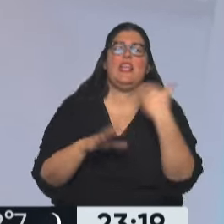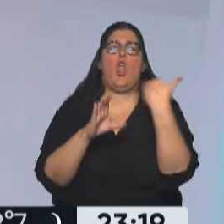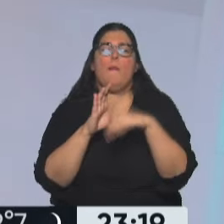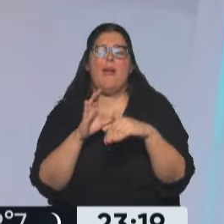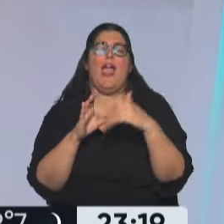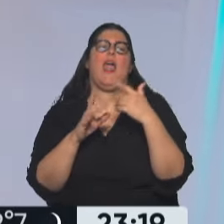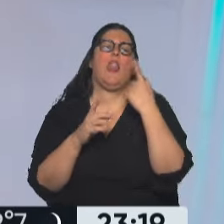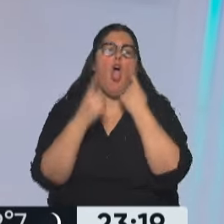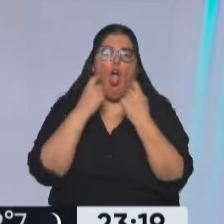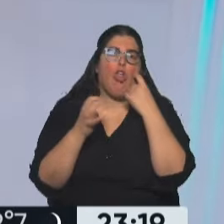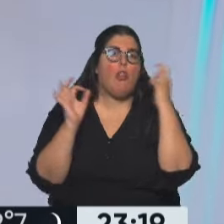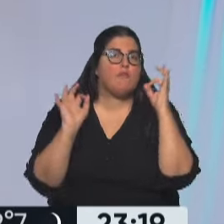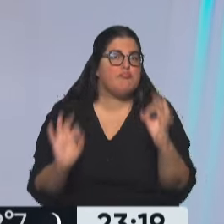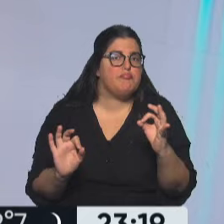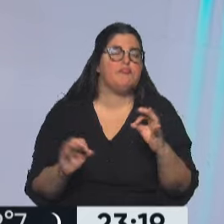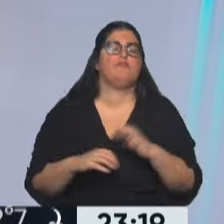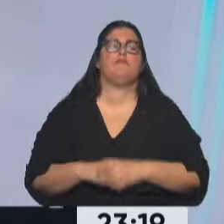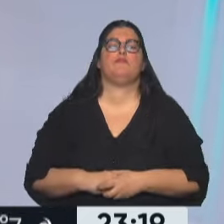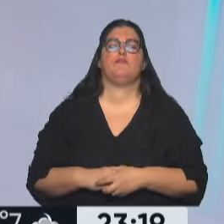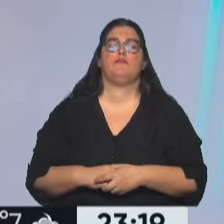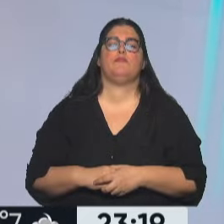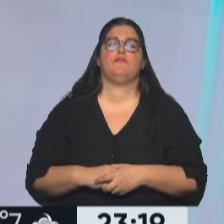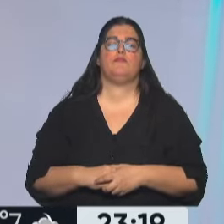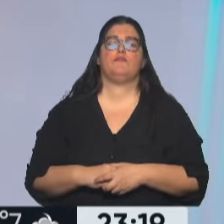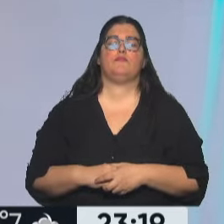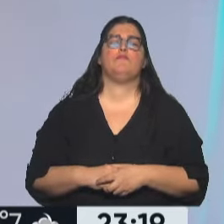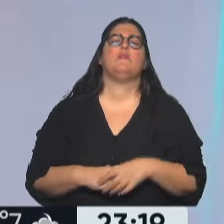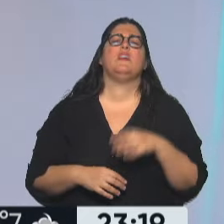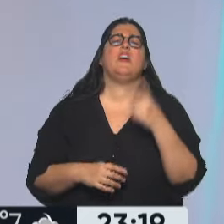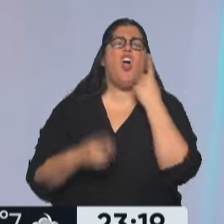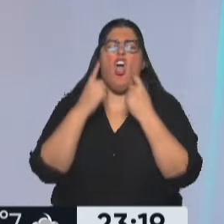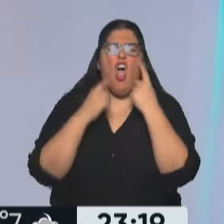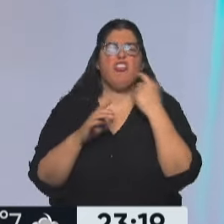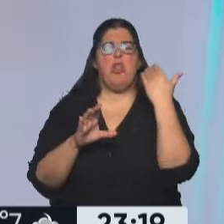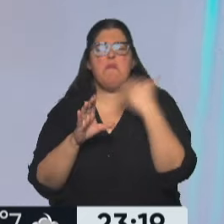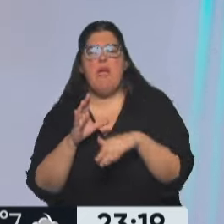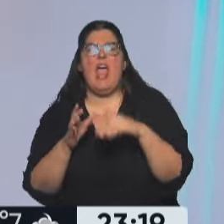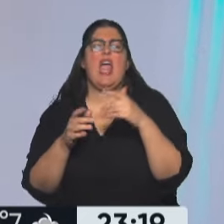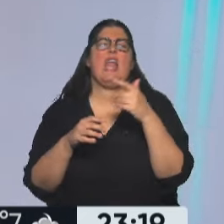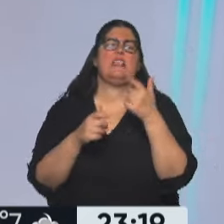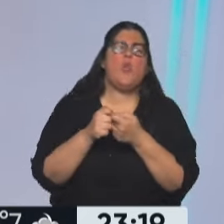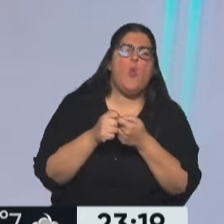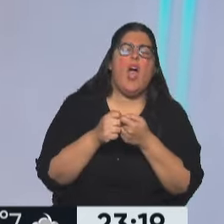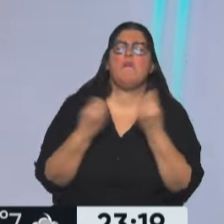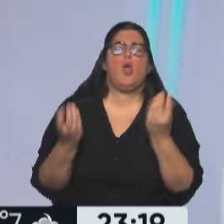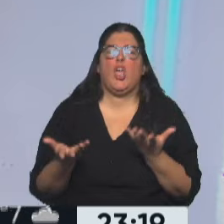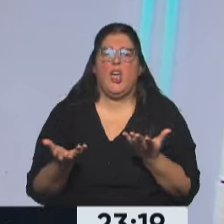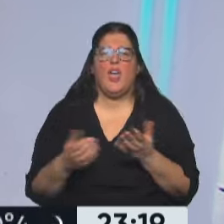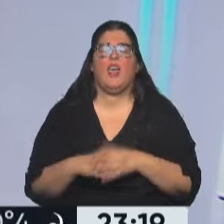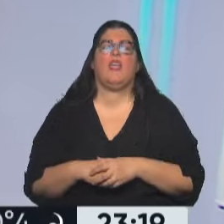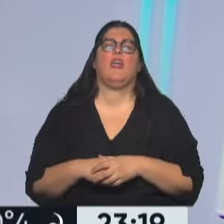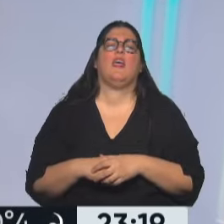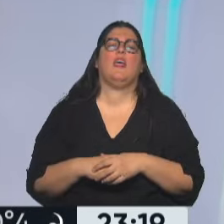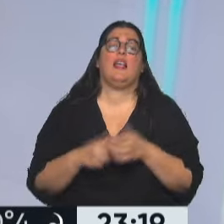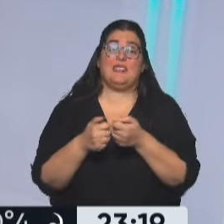como al número de teléfono y también el domicilio. ¿Por qué te piden que chequees el dato del correo electrónico y